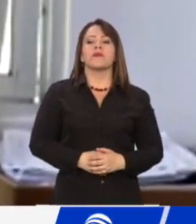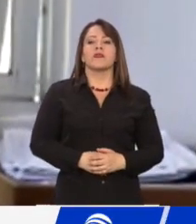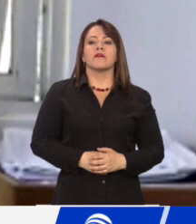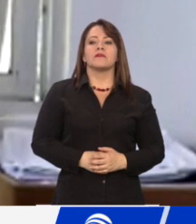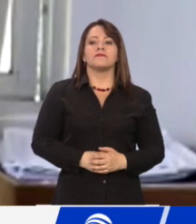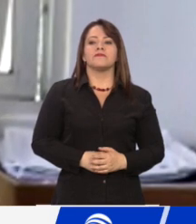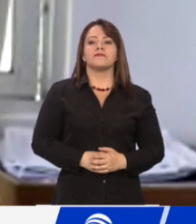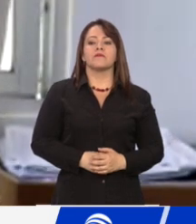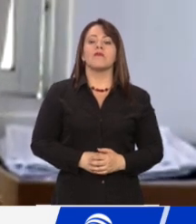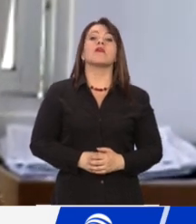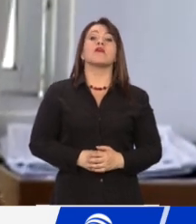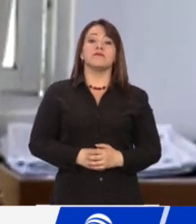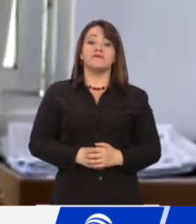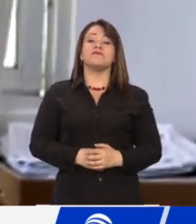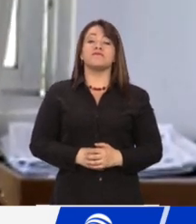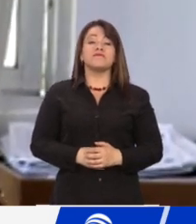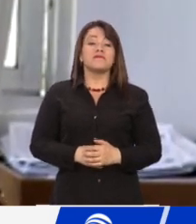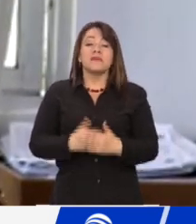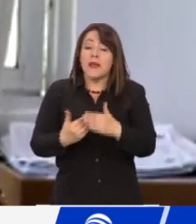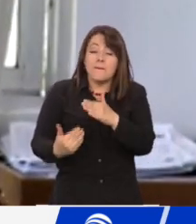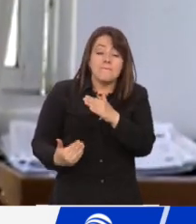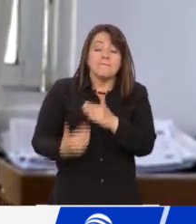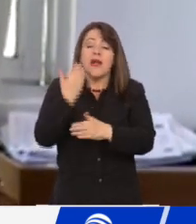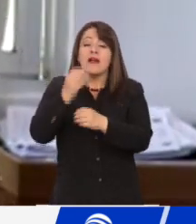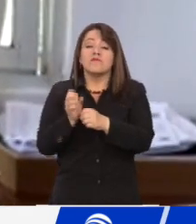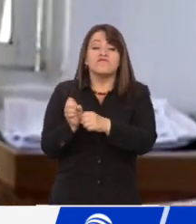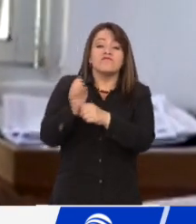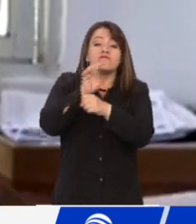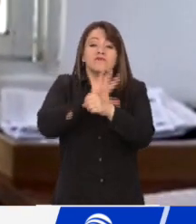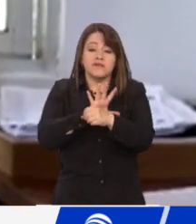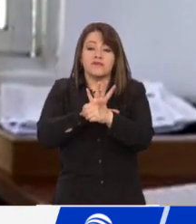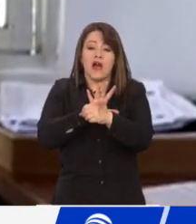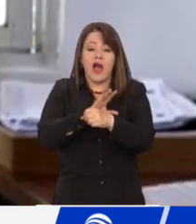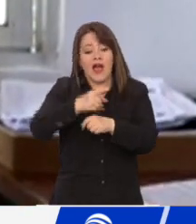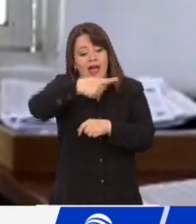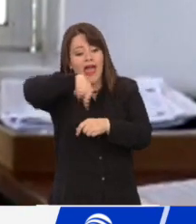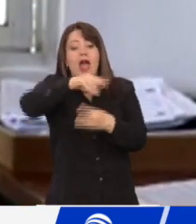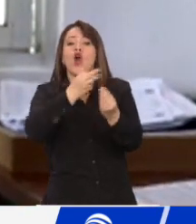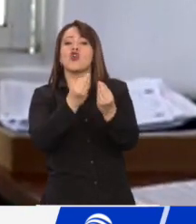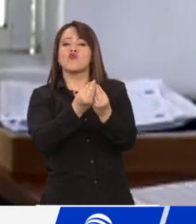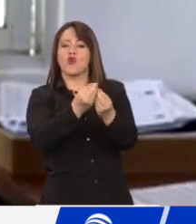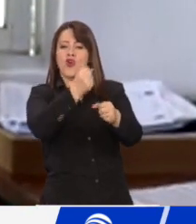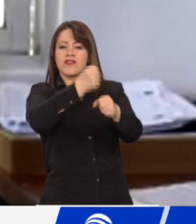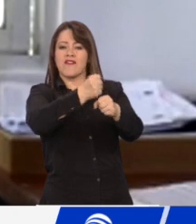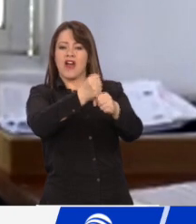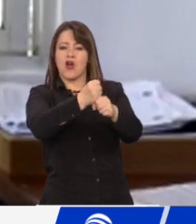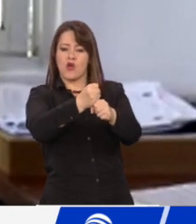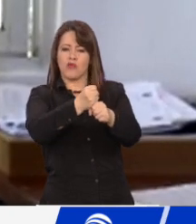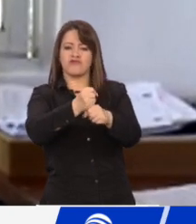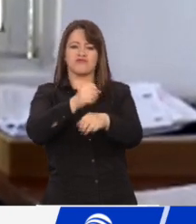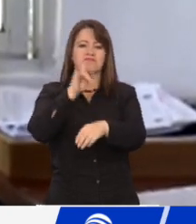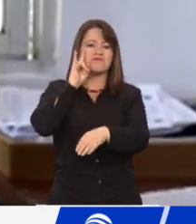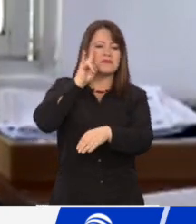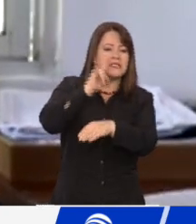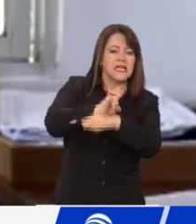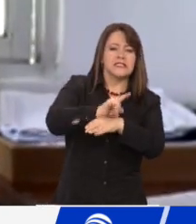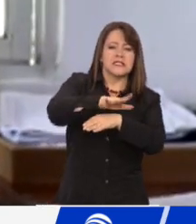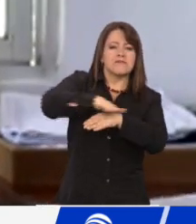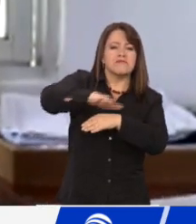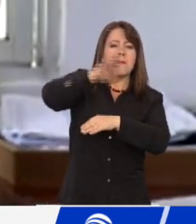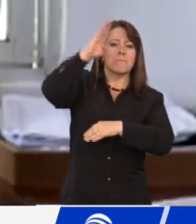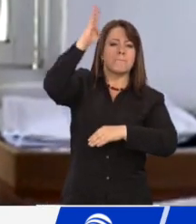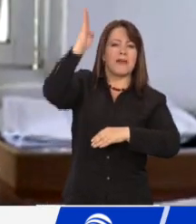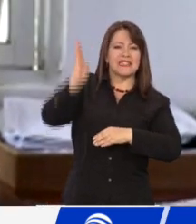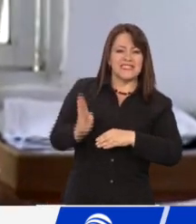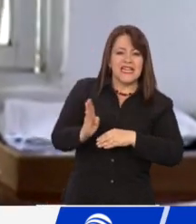Al inicio del proceso de la pandemia tuvimos varias reuniones con representantes de vigilancia, tanto del Brasil